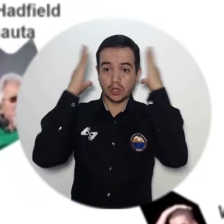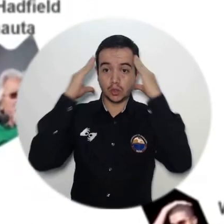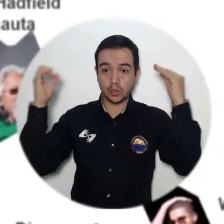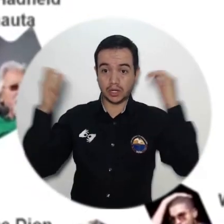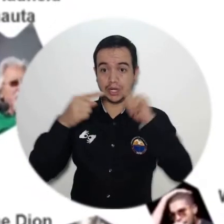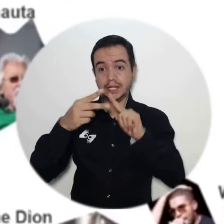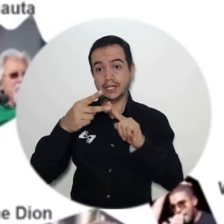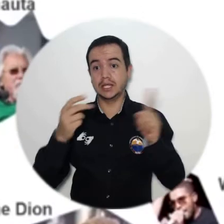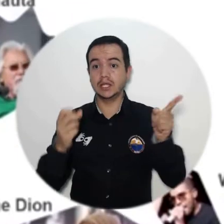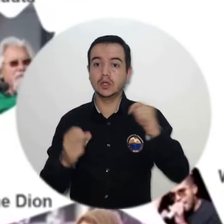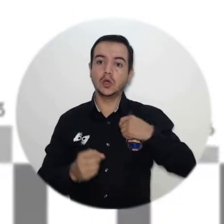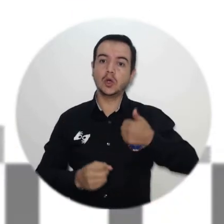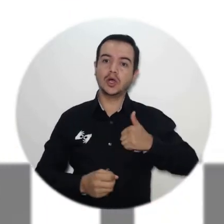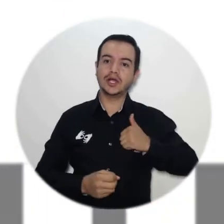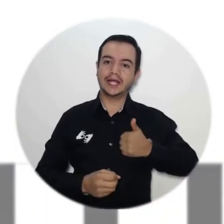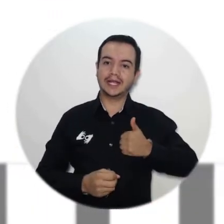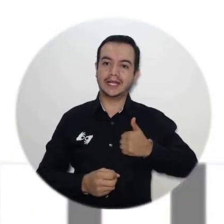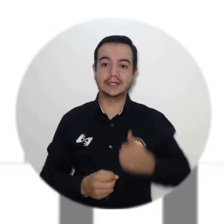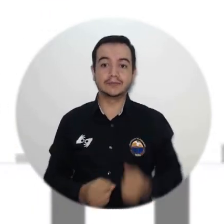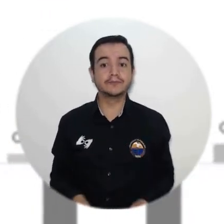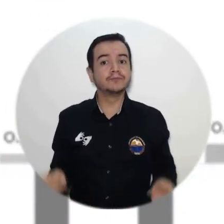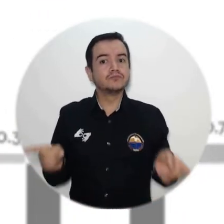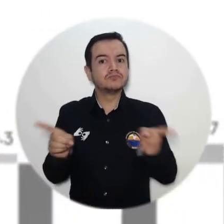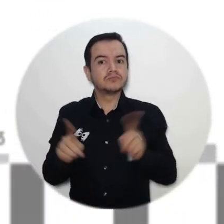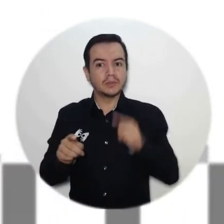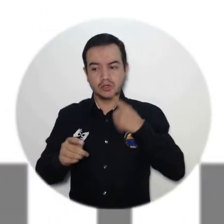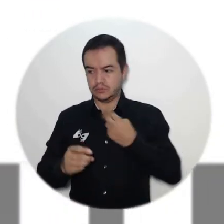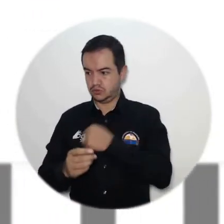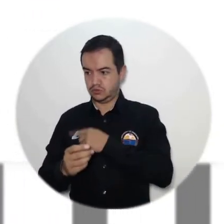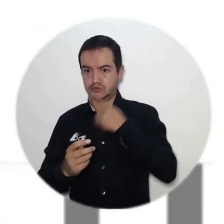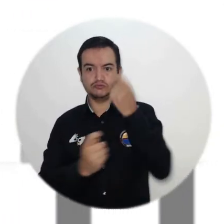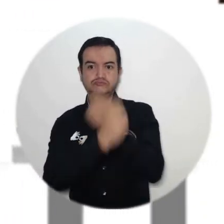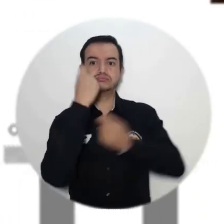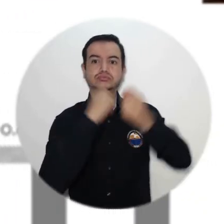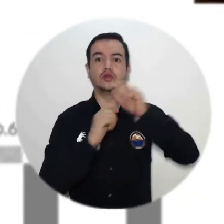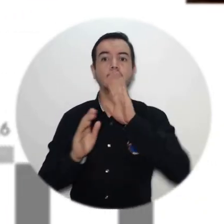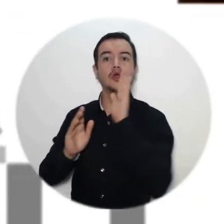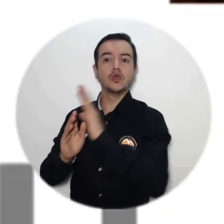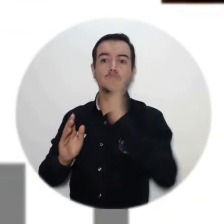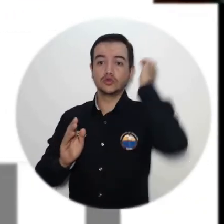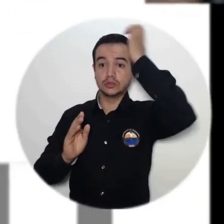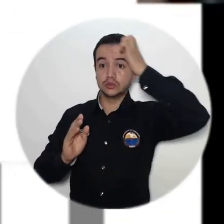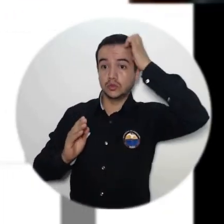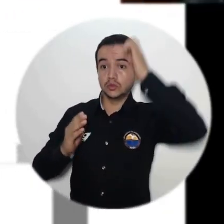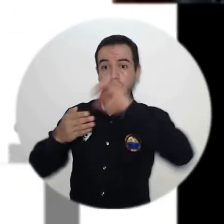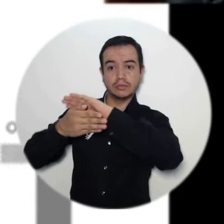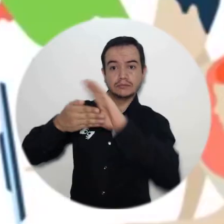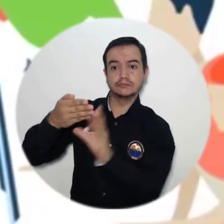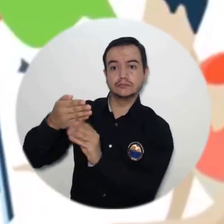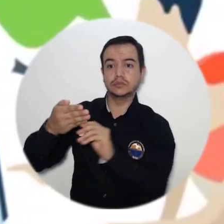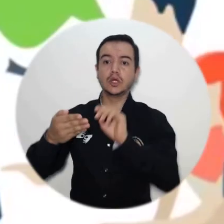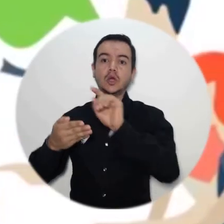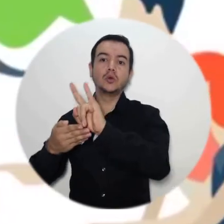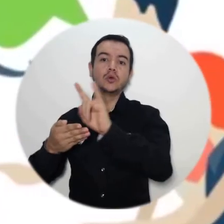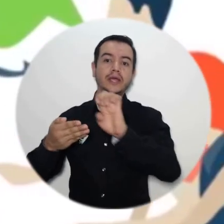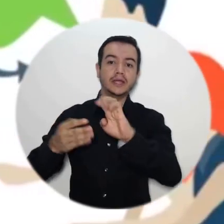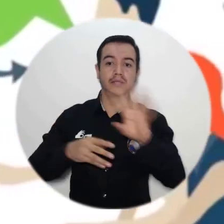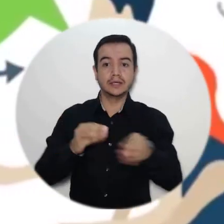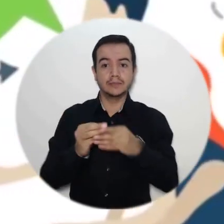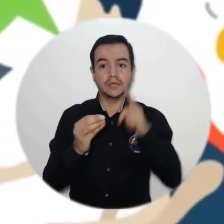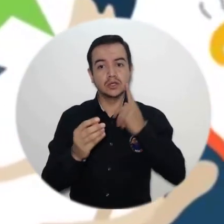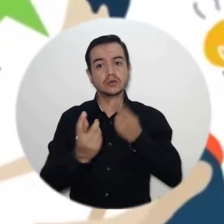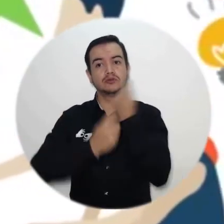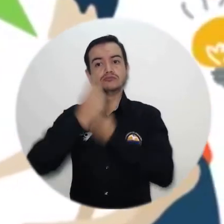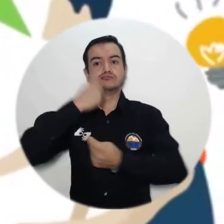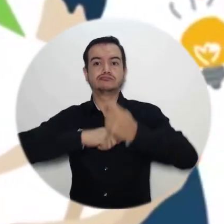oportunidades para las exportaciones colombianas en la Unión Europea, las fronteras del comercio exterior colombiano y sobre cómo hacer